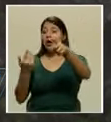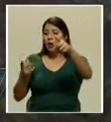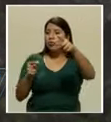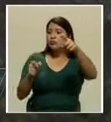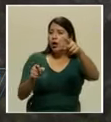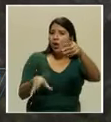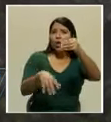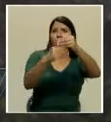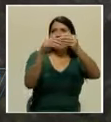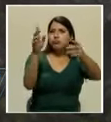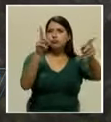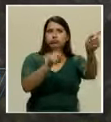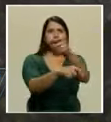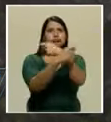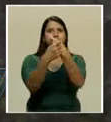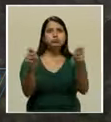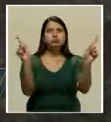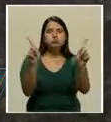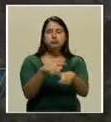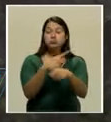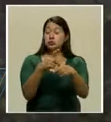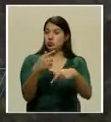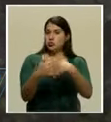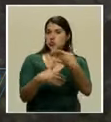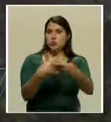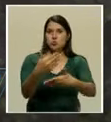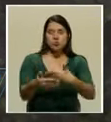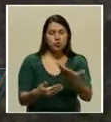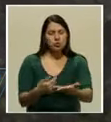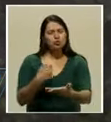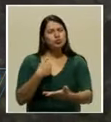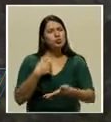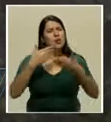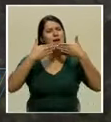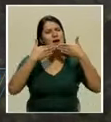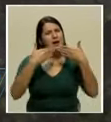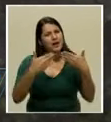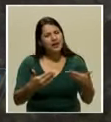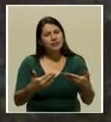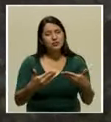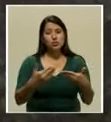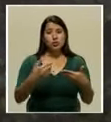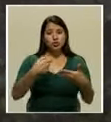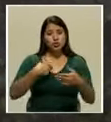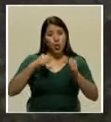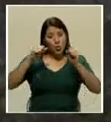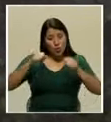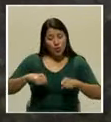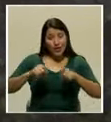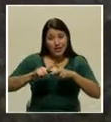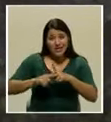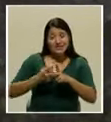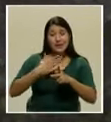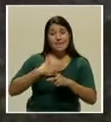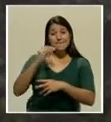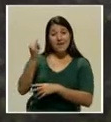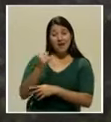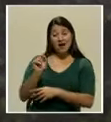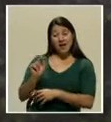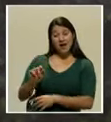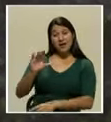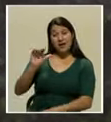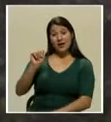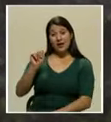carisma enorme. Y yo agradezco profundamente haberme iniciado en el arte en el Castella,